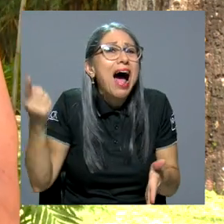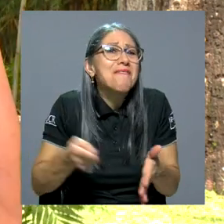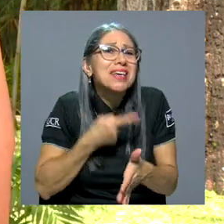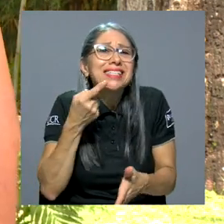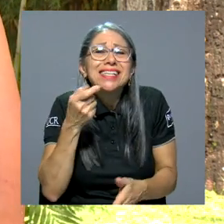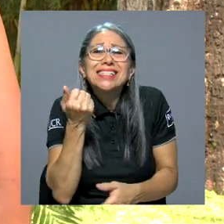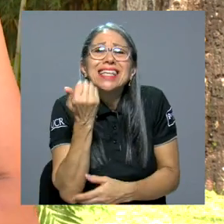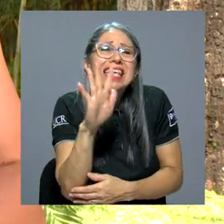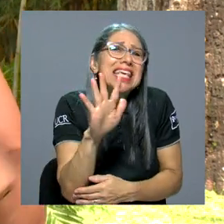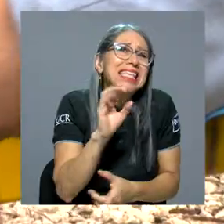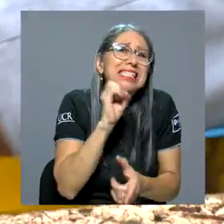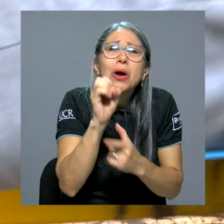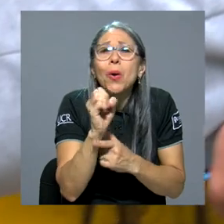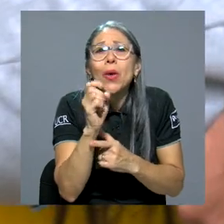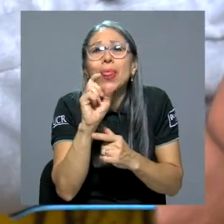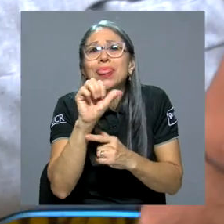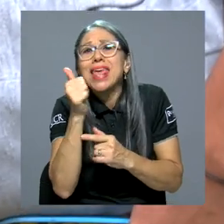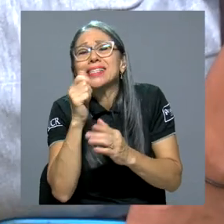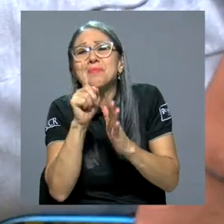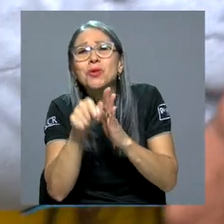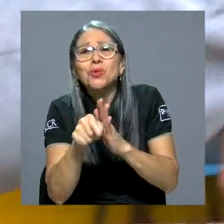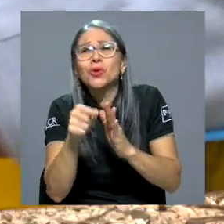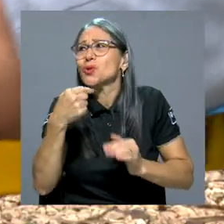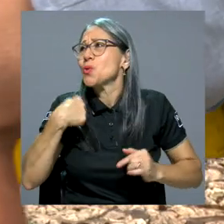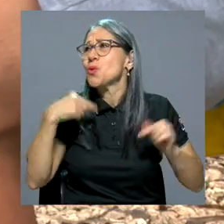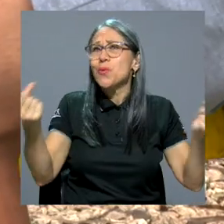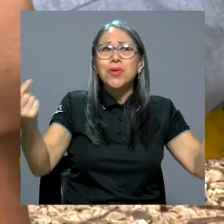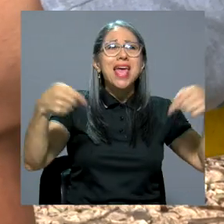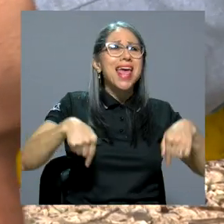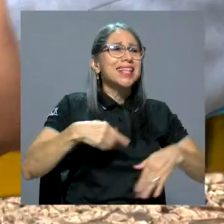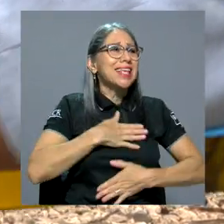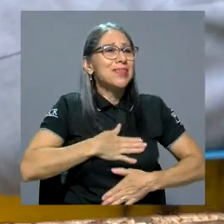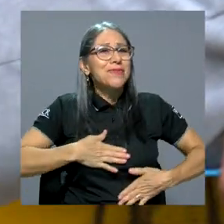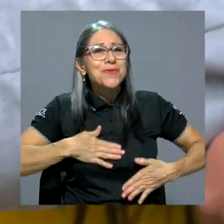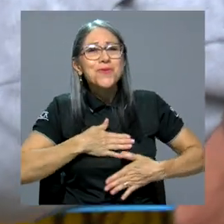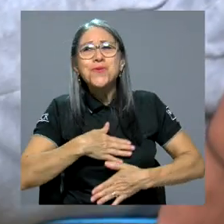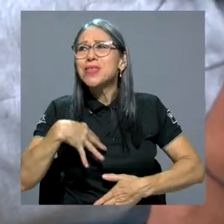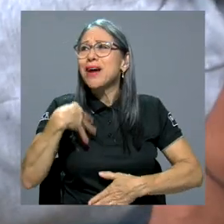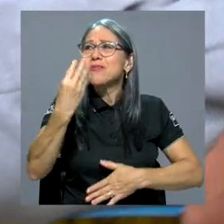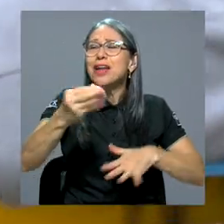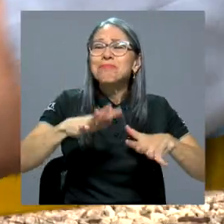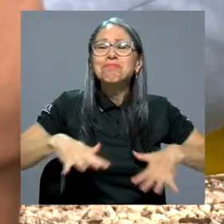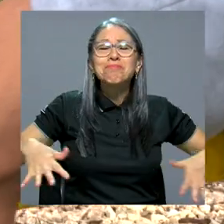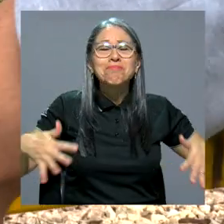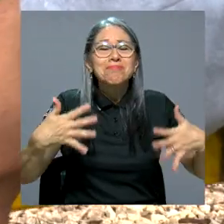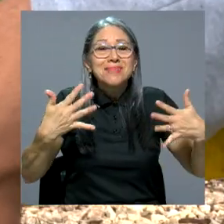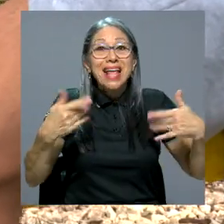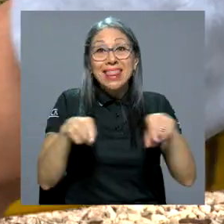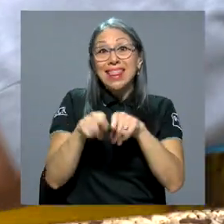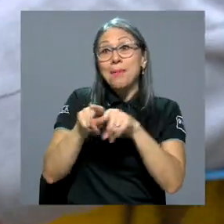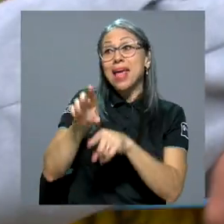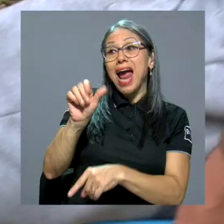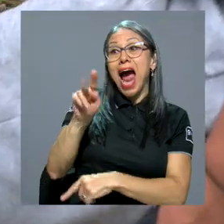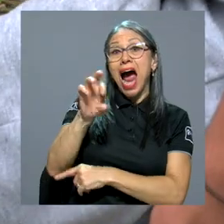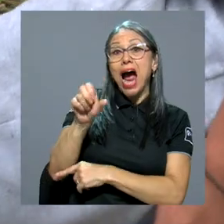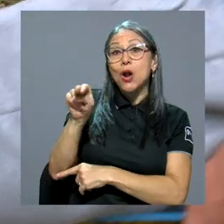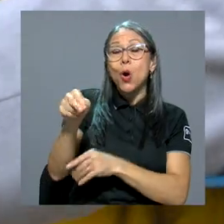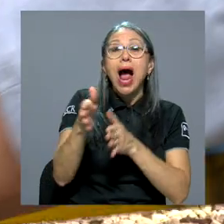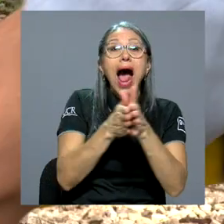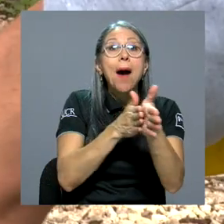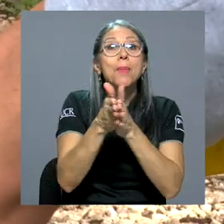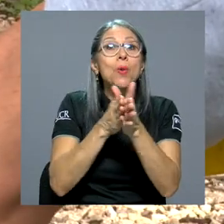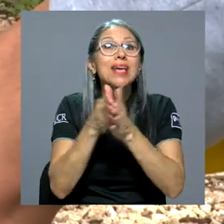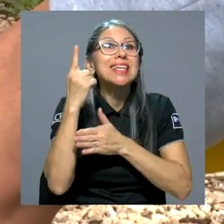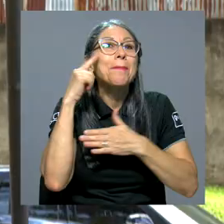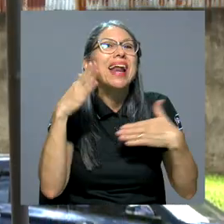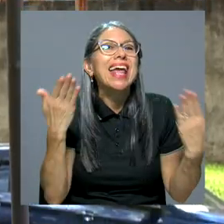15, 10 minutos, donde se viene, se disfruta, al aire libre. Por su parte, Aarón aprovecha estos espacios